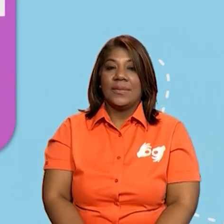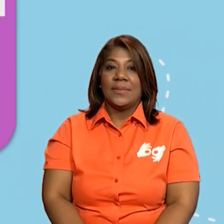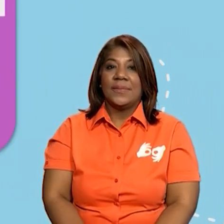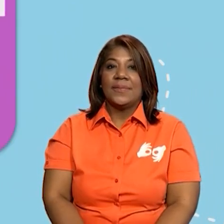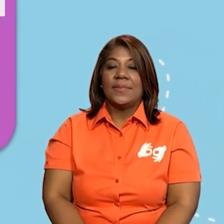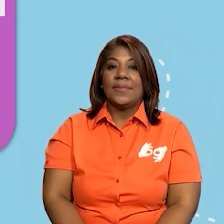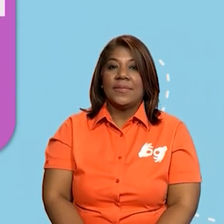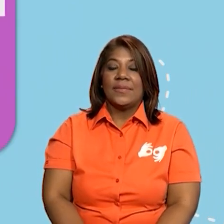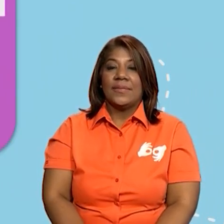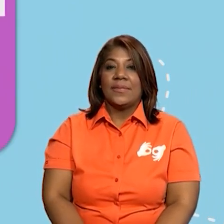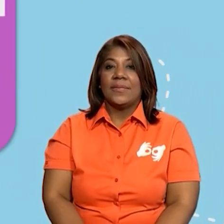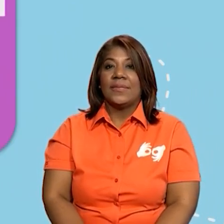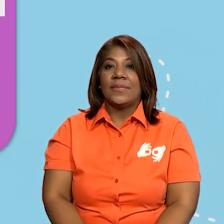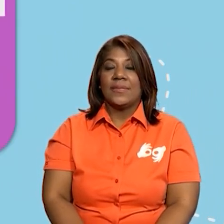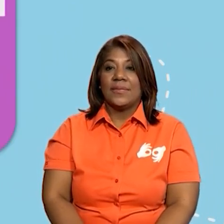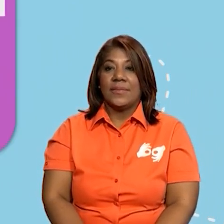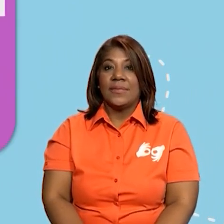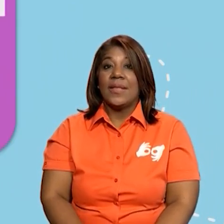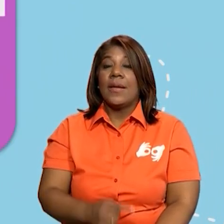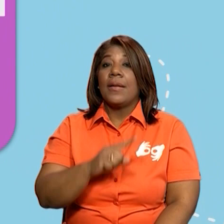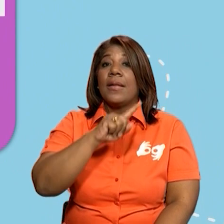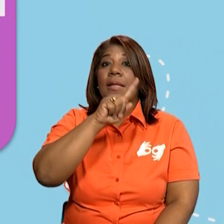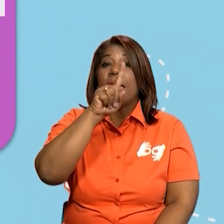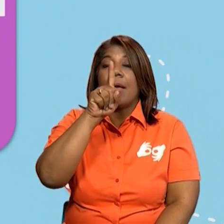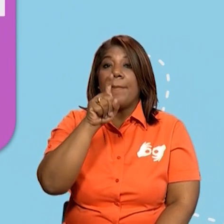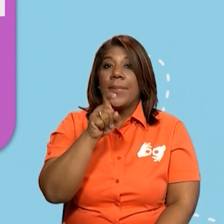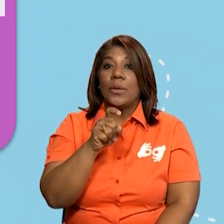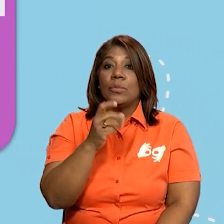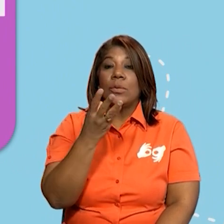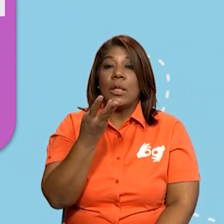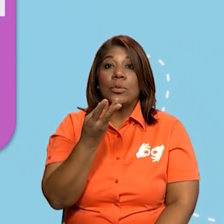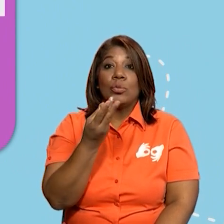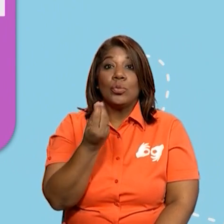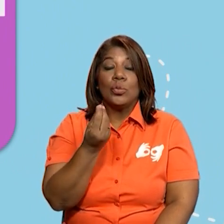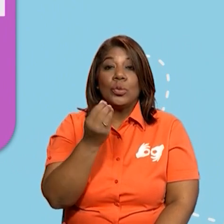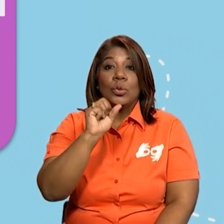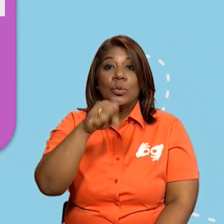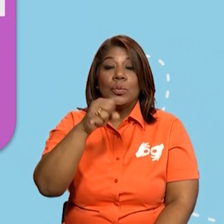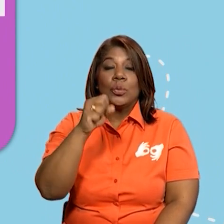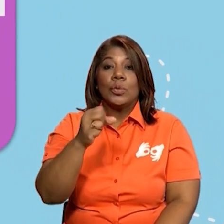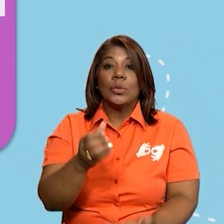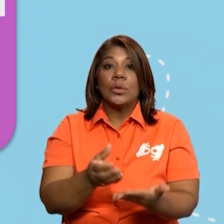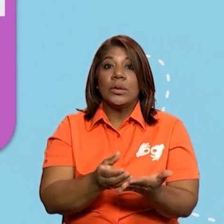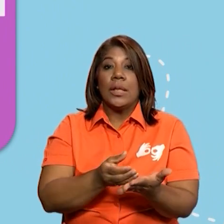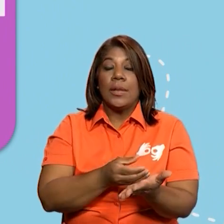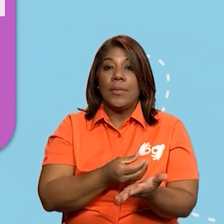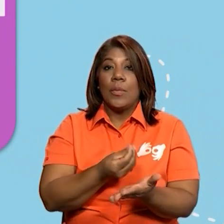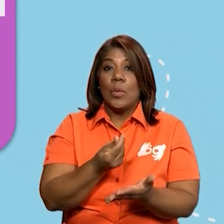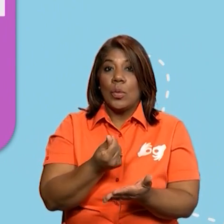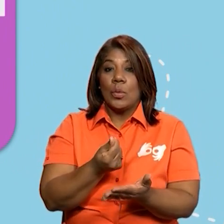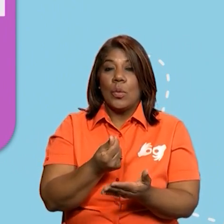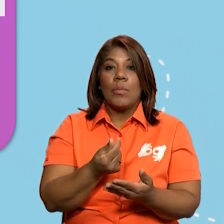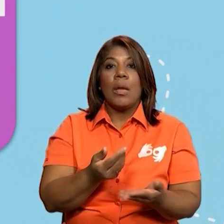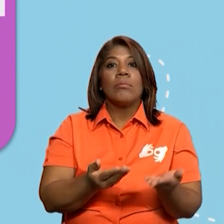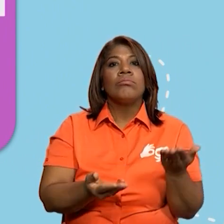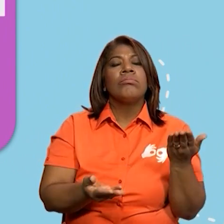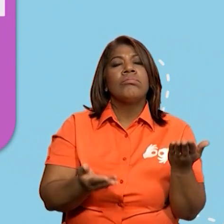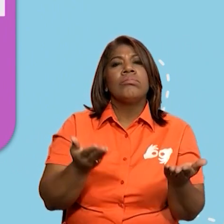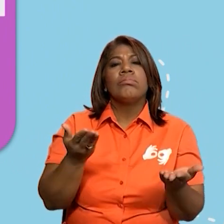Antes de irnos y de preguntar cuánto podemos comprar, vamos a comparar